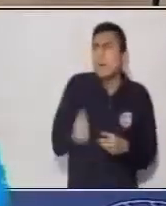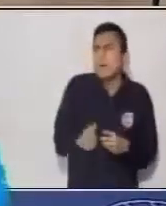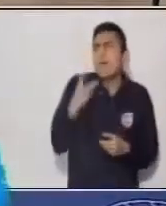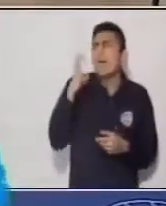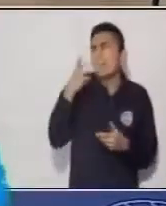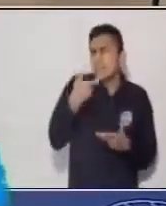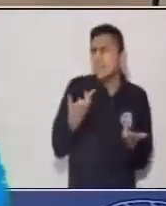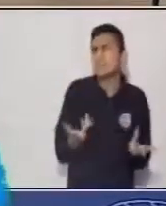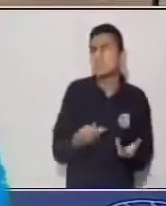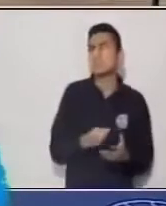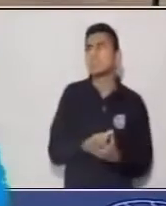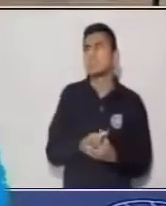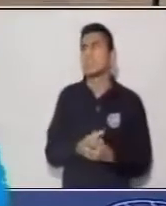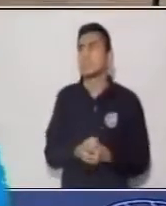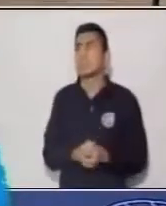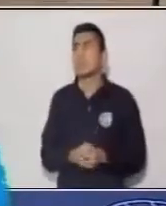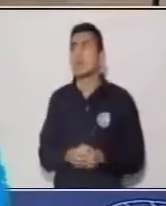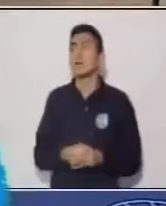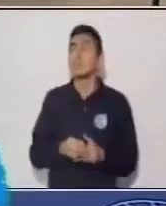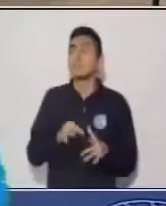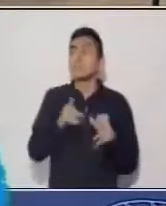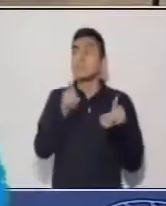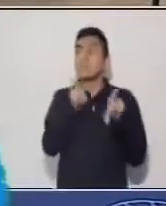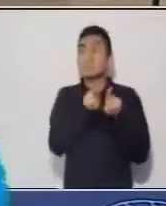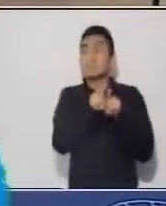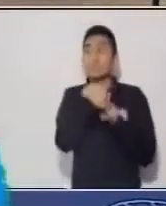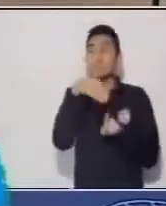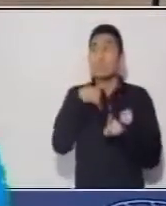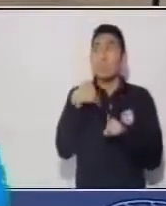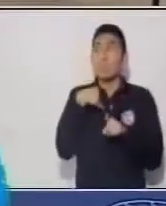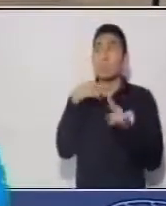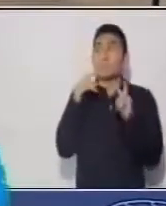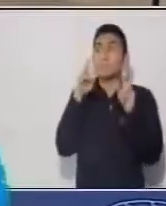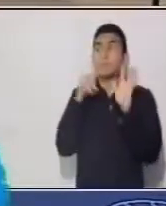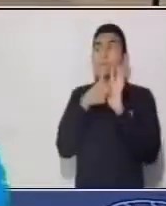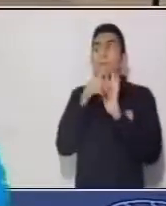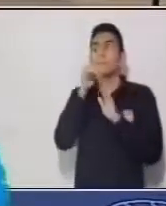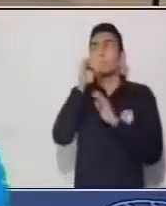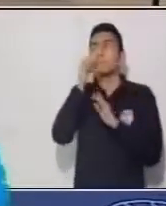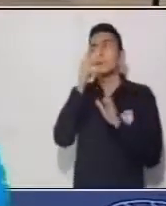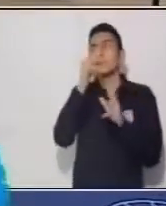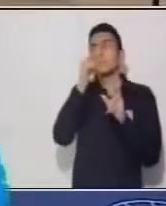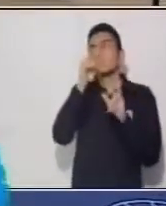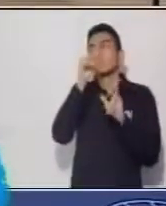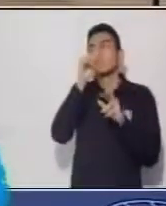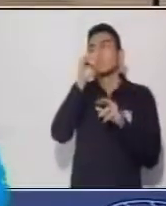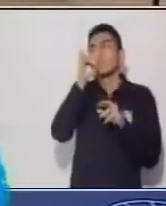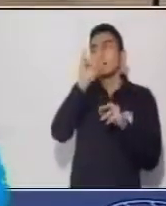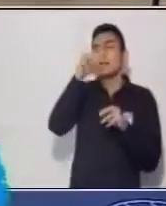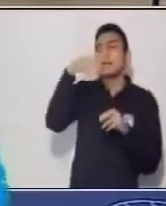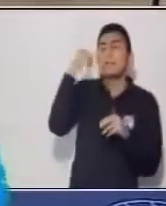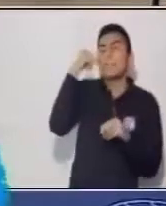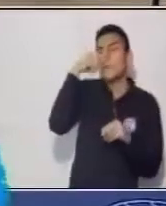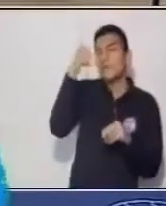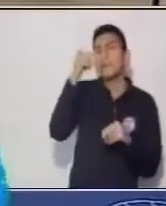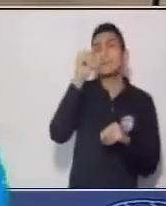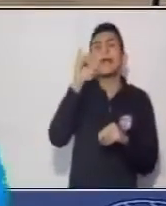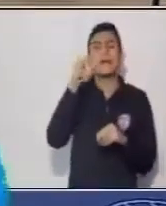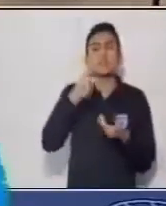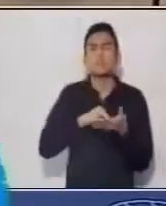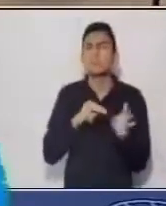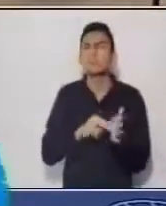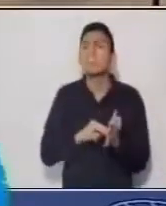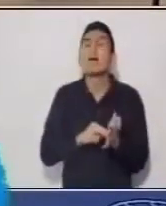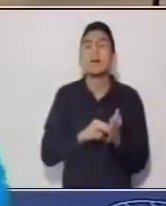esas palabras también tenemos la imitación ¿quién lo dice? ¿crees tú que si estás escribiendo un